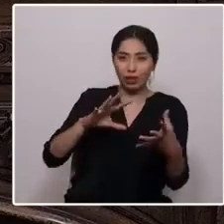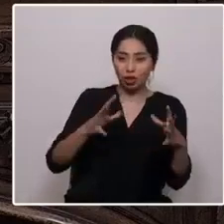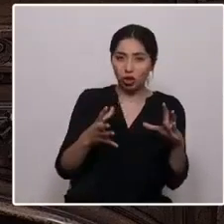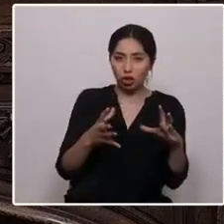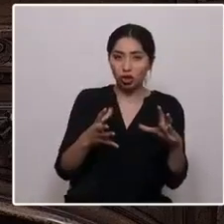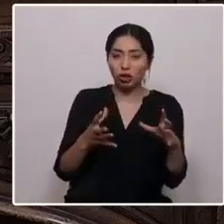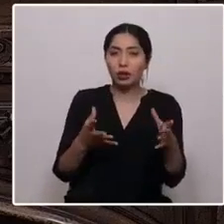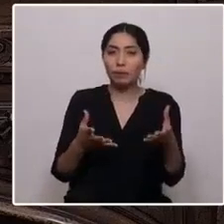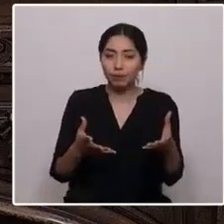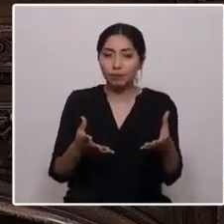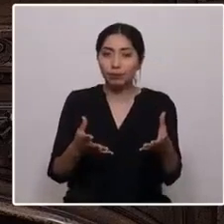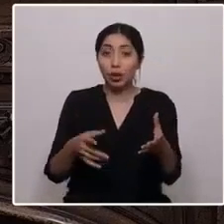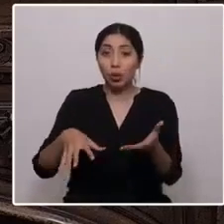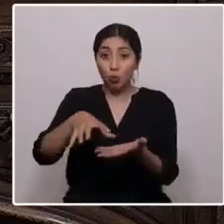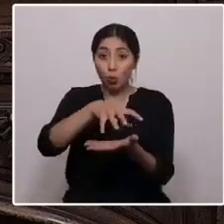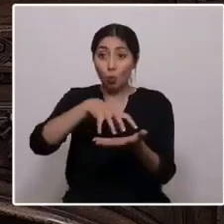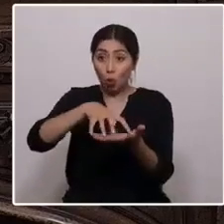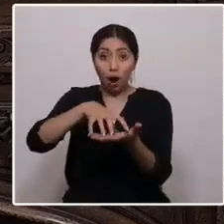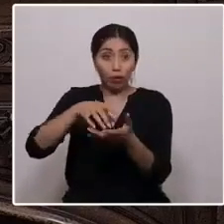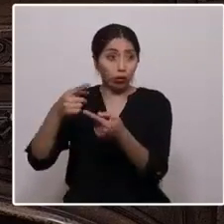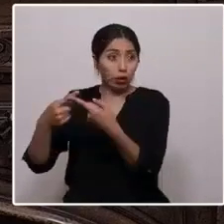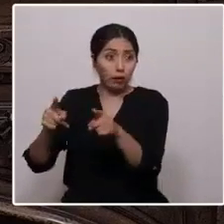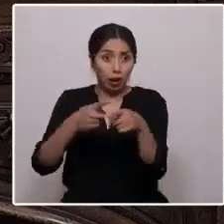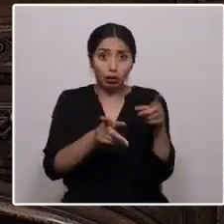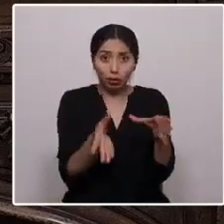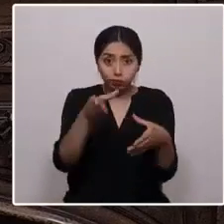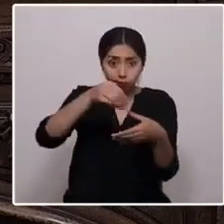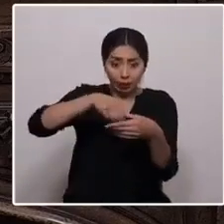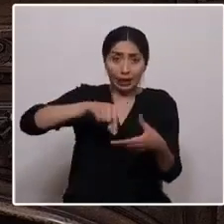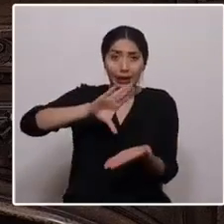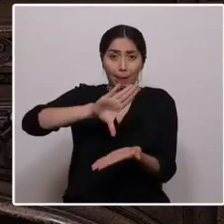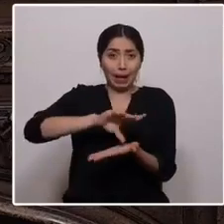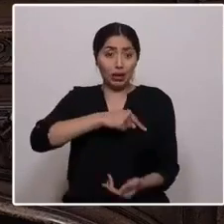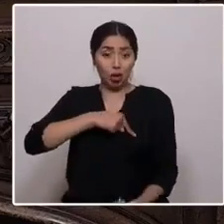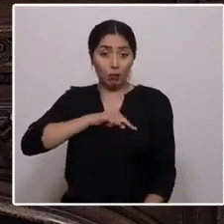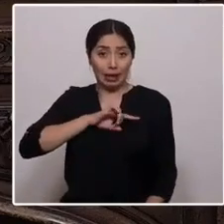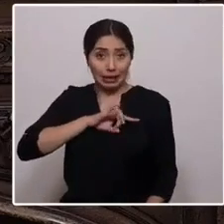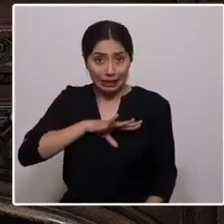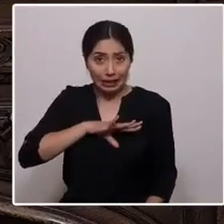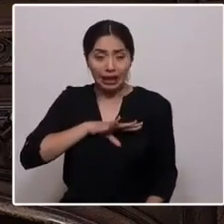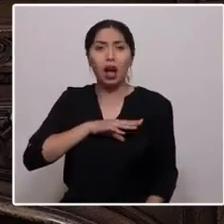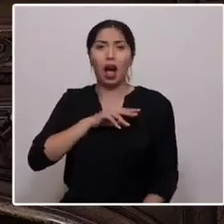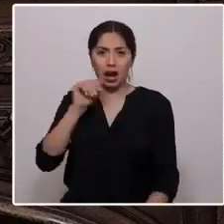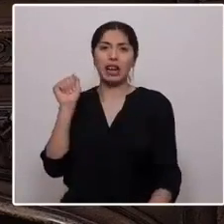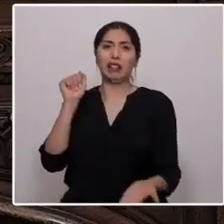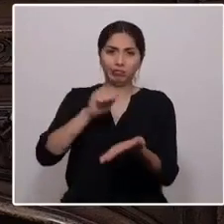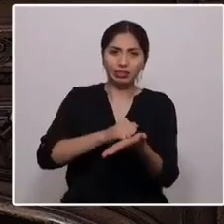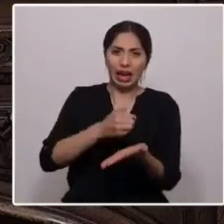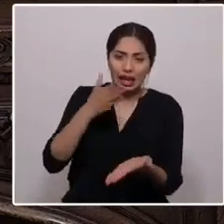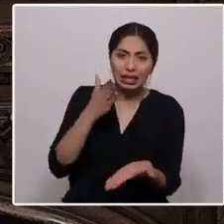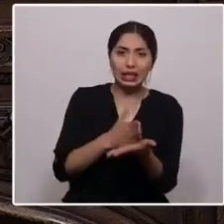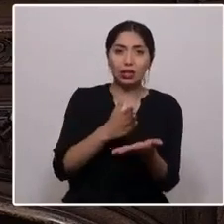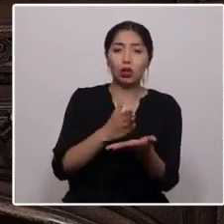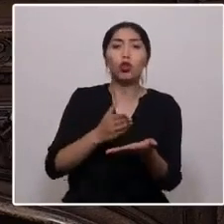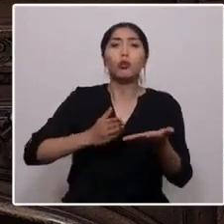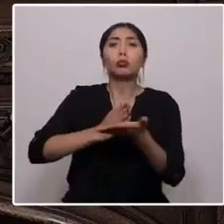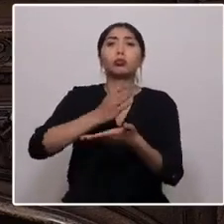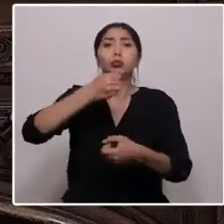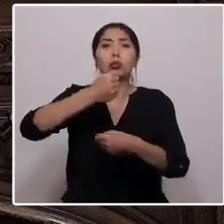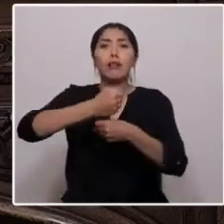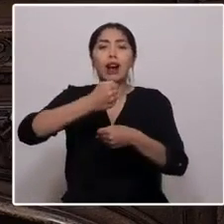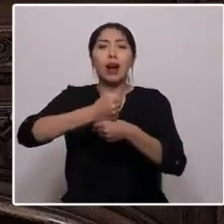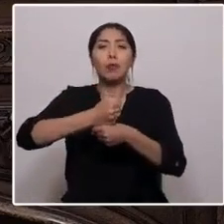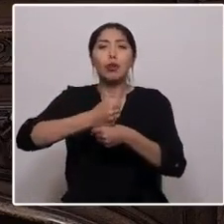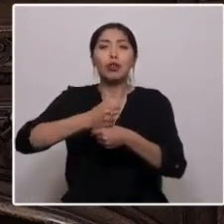componen en este país llamado Chile, que han exigido y reclamado. Iniciamos un trabajo que busca desde nuestra mirada ancestral